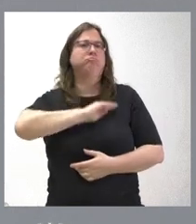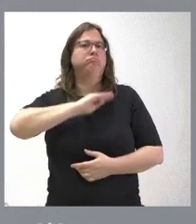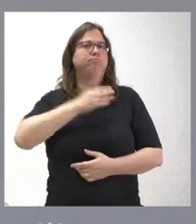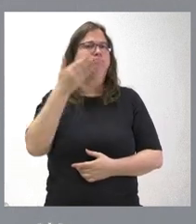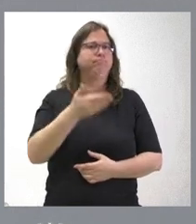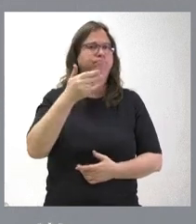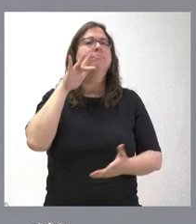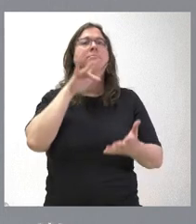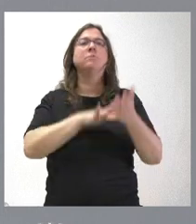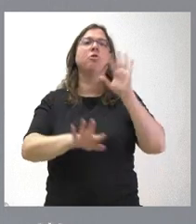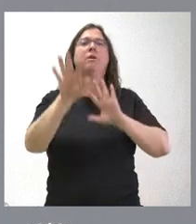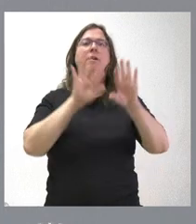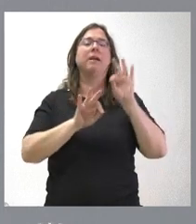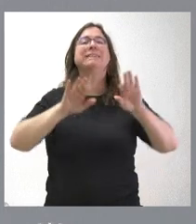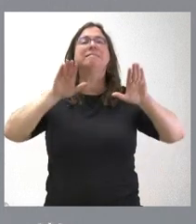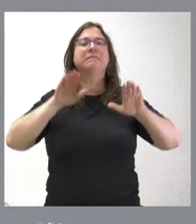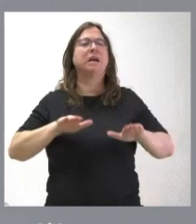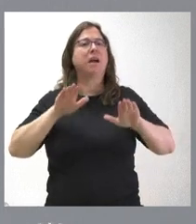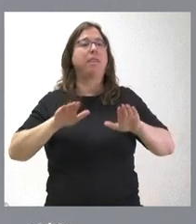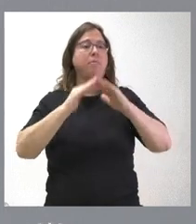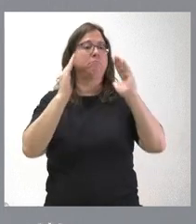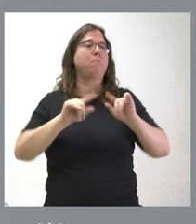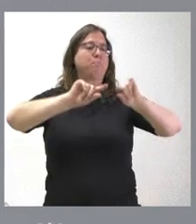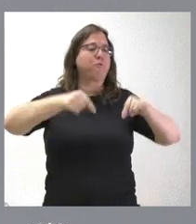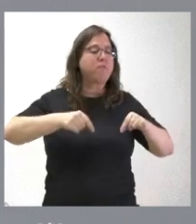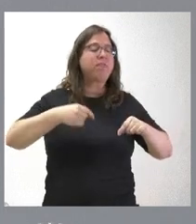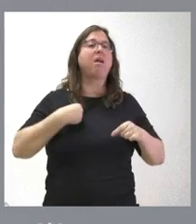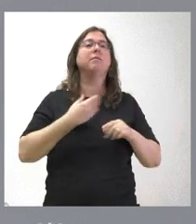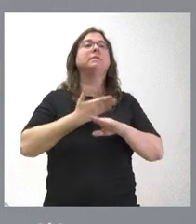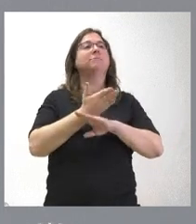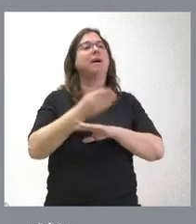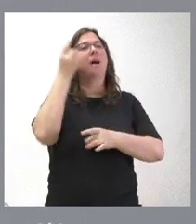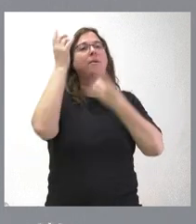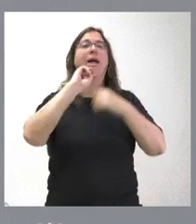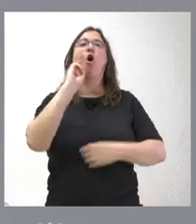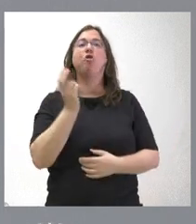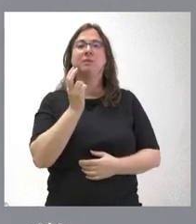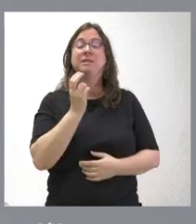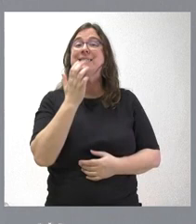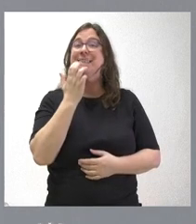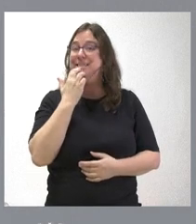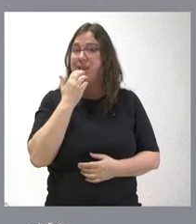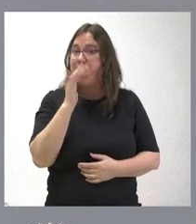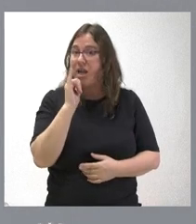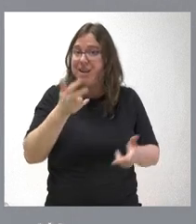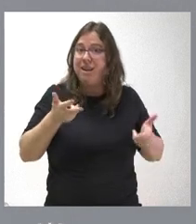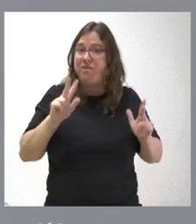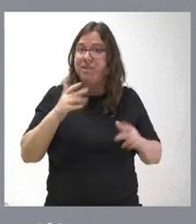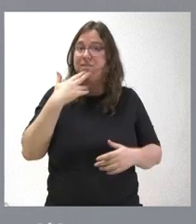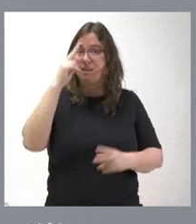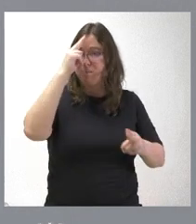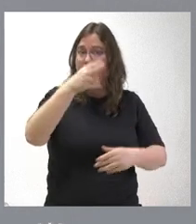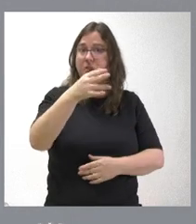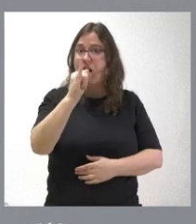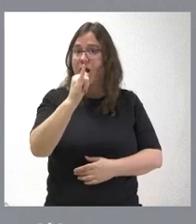que han elegido quedarse en sus lugares de residencia y disfrutar de todo tipo de actividades. Siempre que hay libertad, siempre que hay respeto, pues